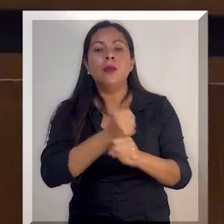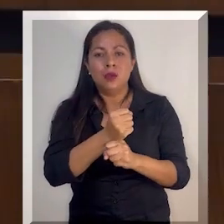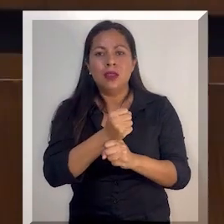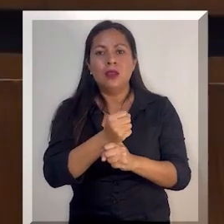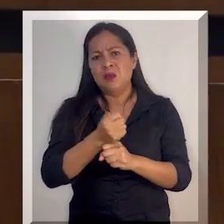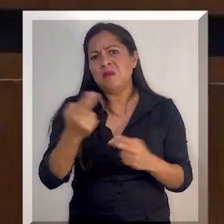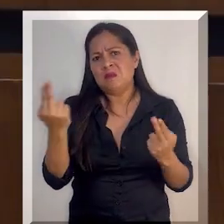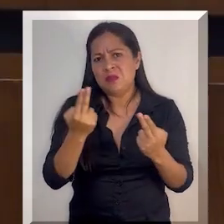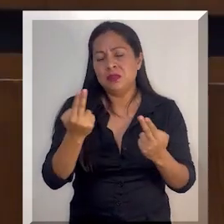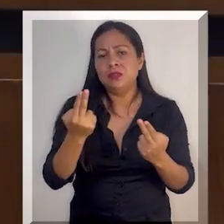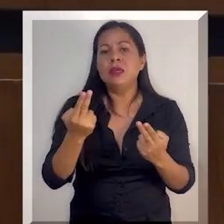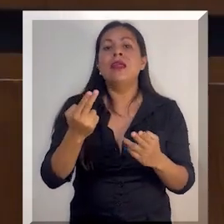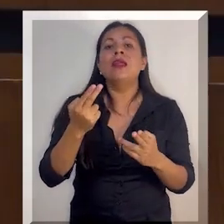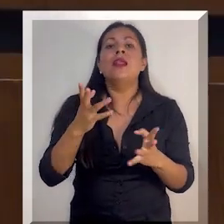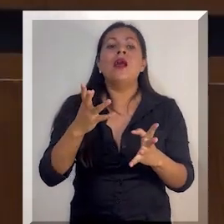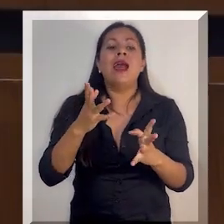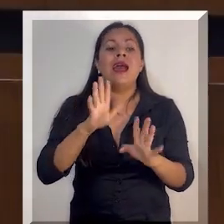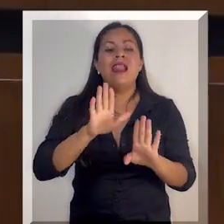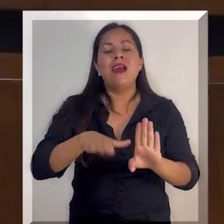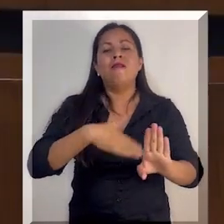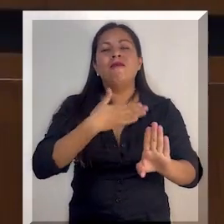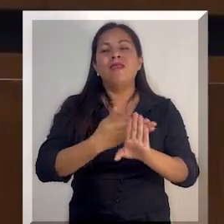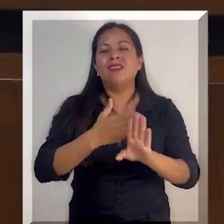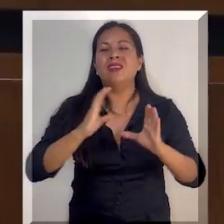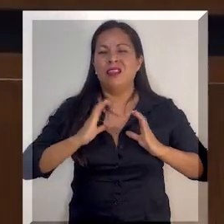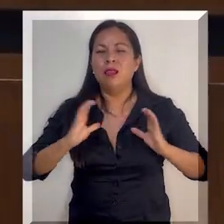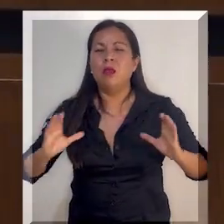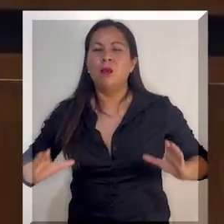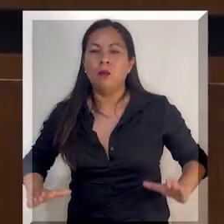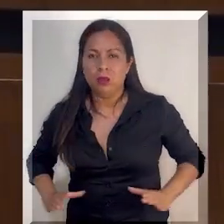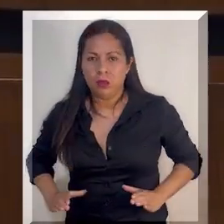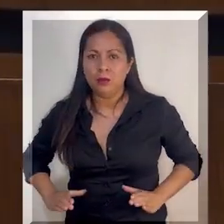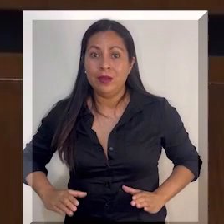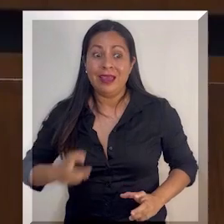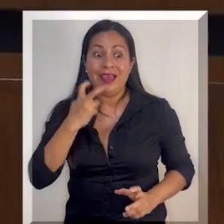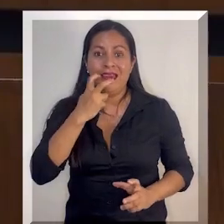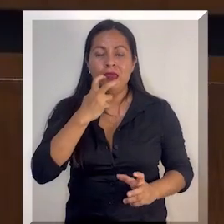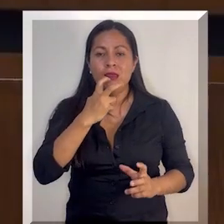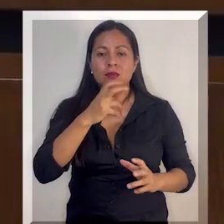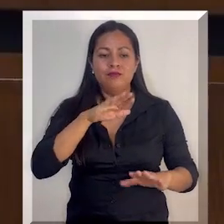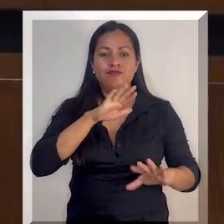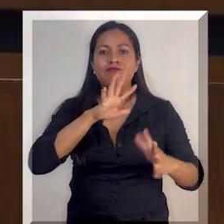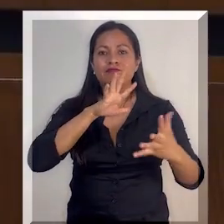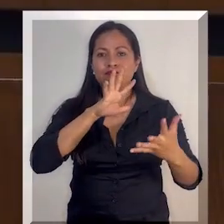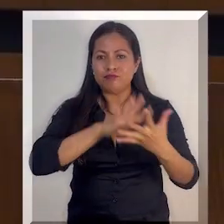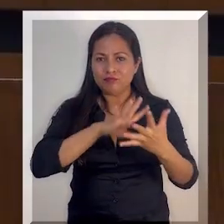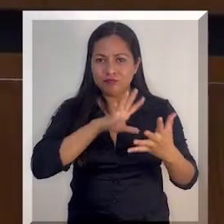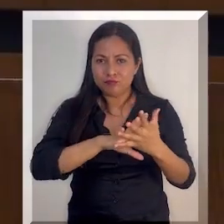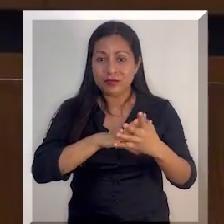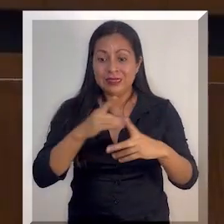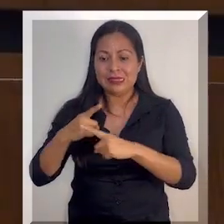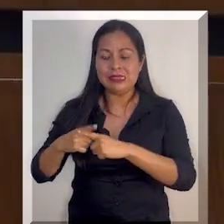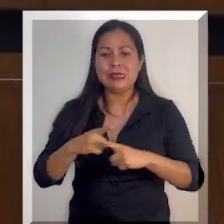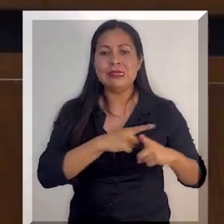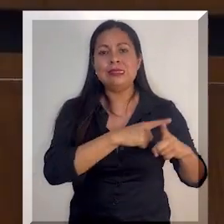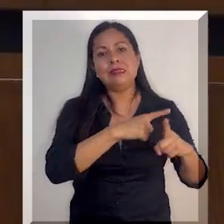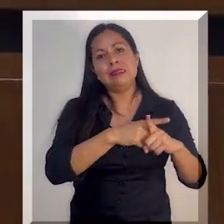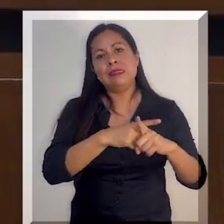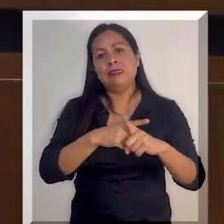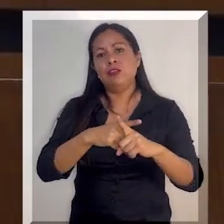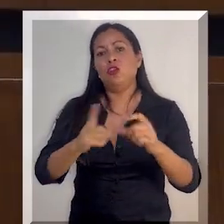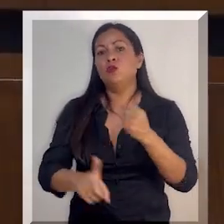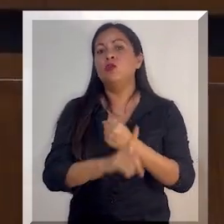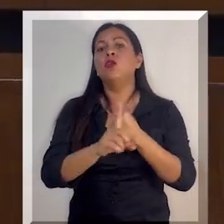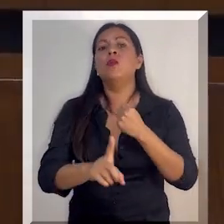la pena correspondiente a lesiones calificadas. A este tipo penal se contemplan distintas